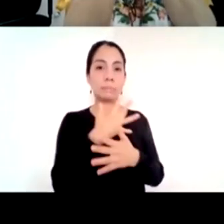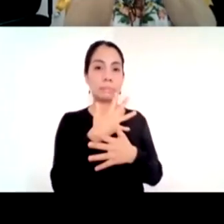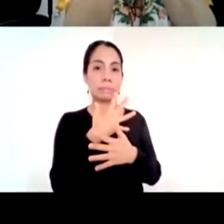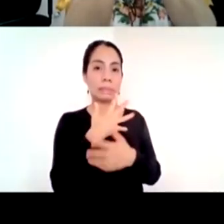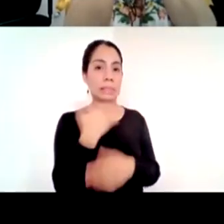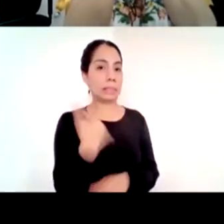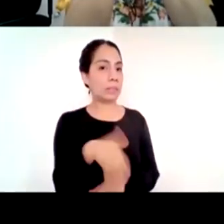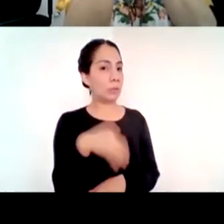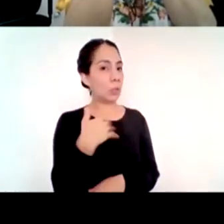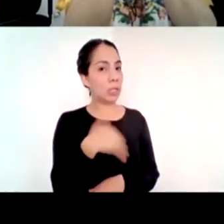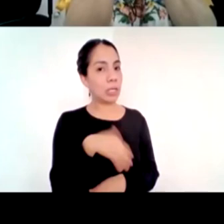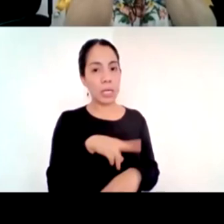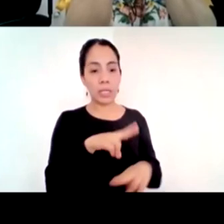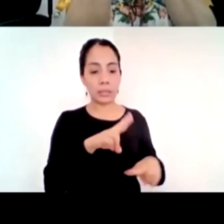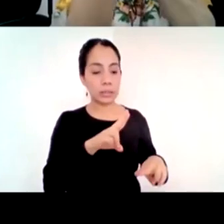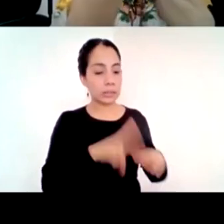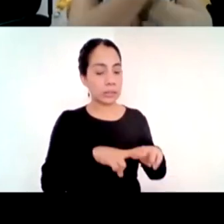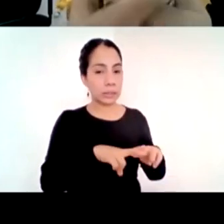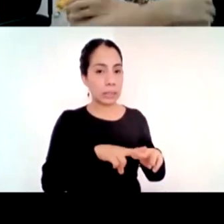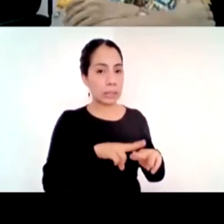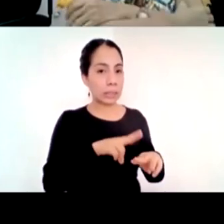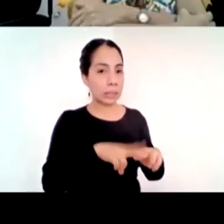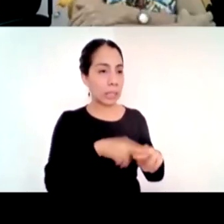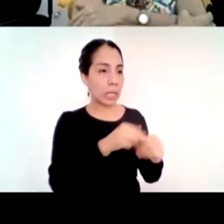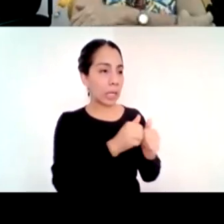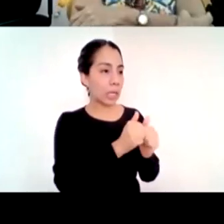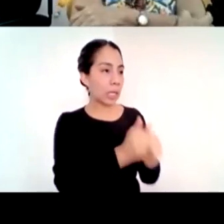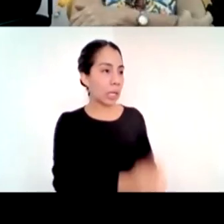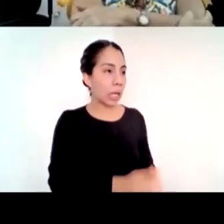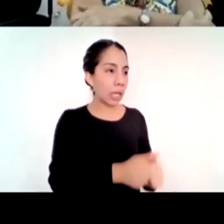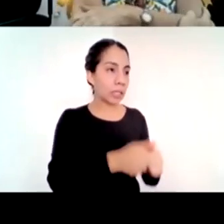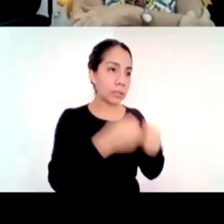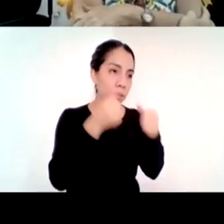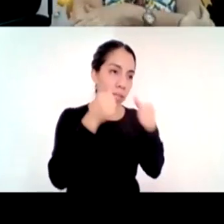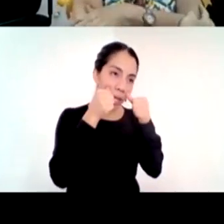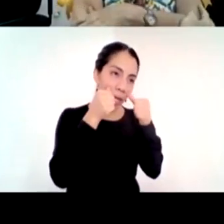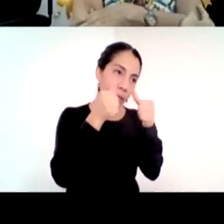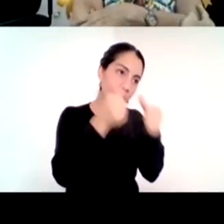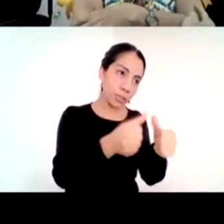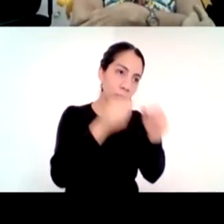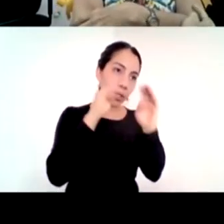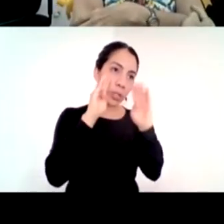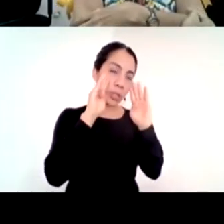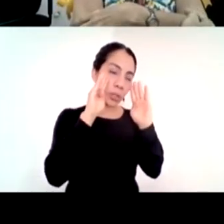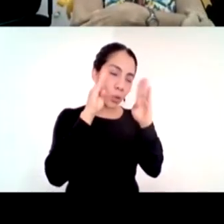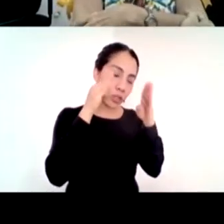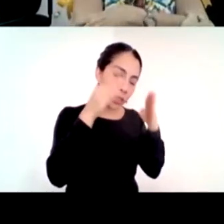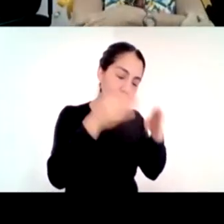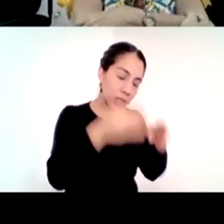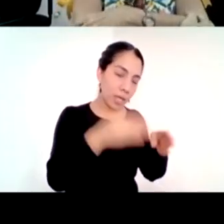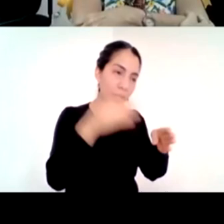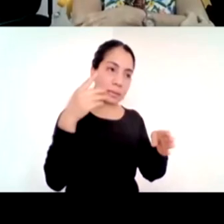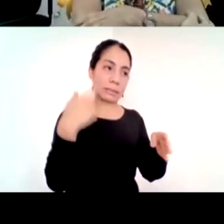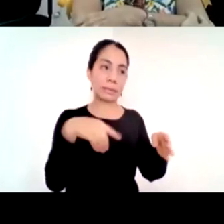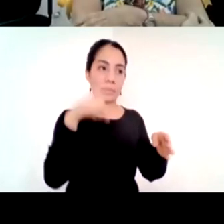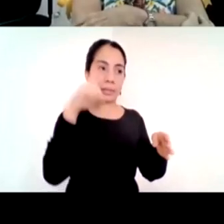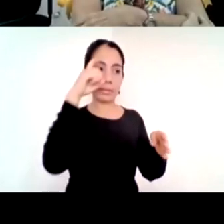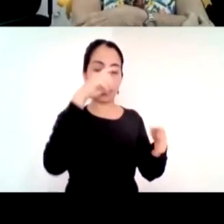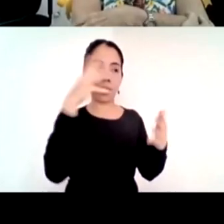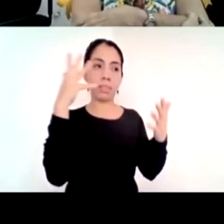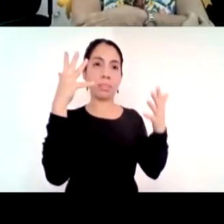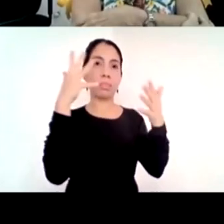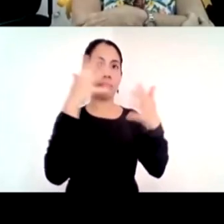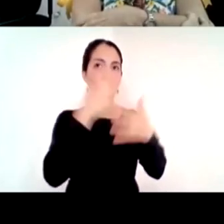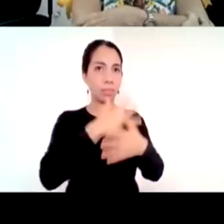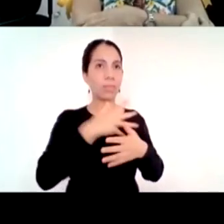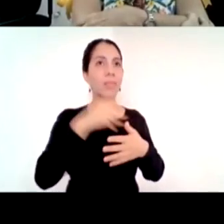niña durante varias horas al día para que aprenda y entonces se dan cuenta de lo importante que